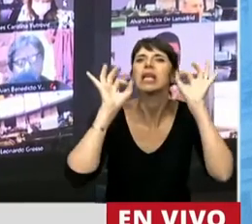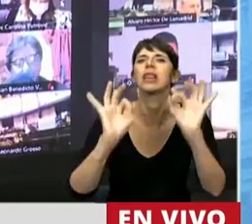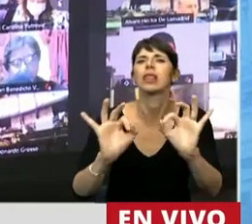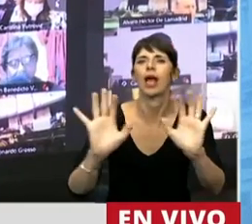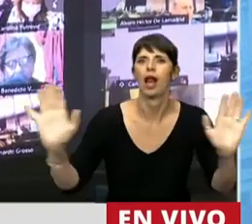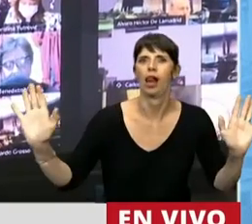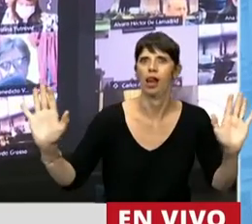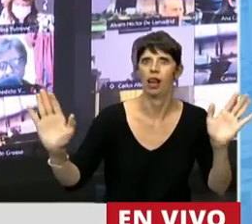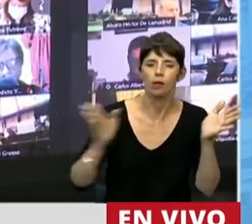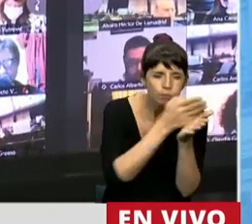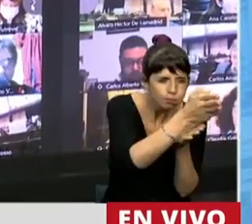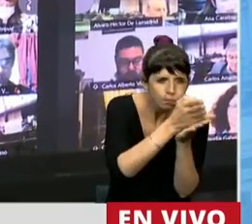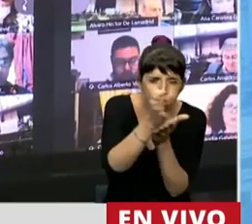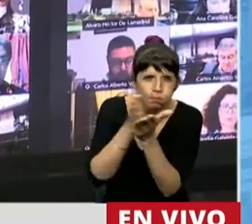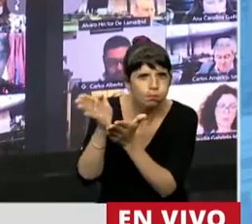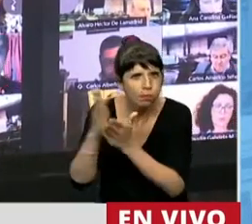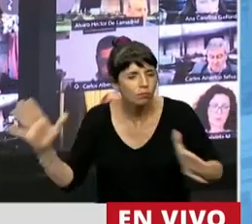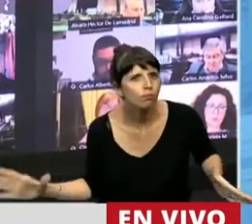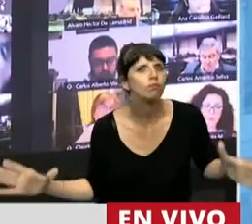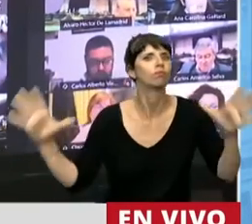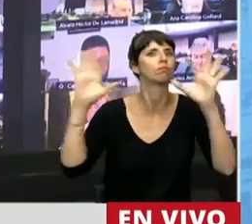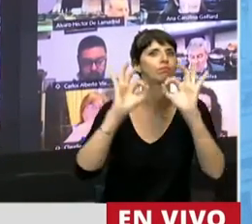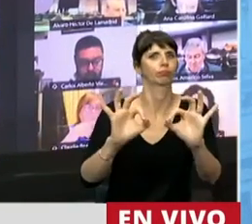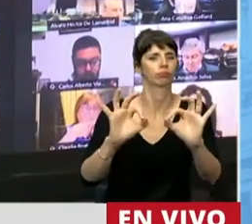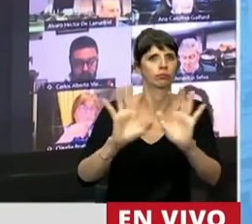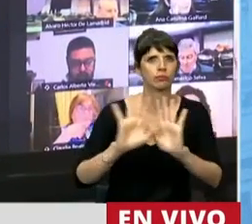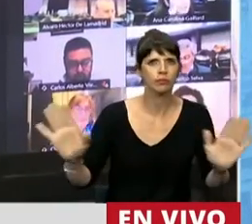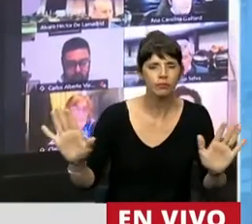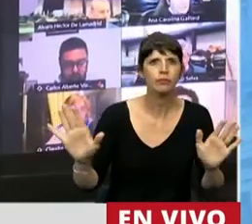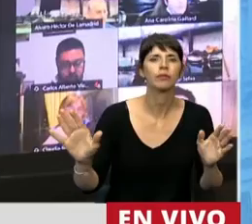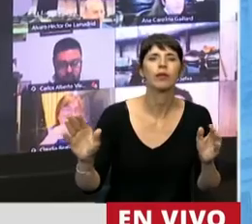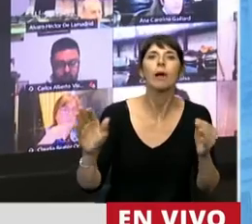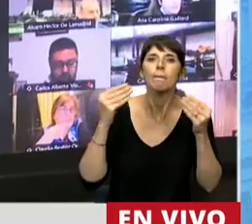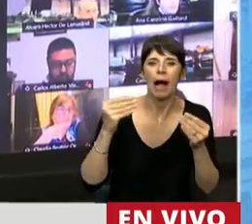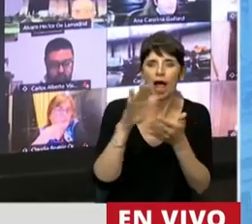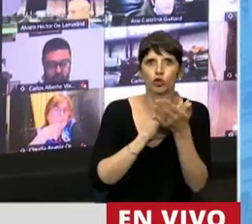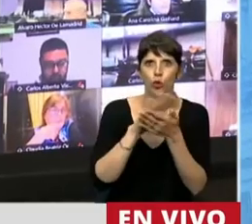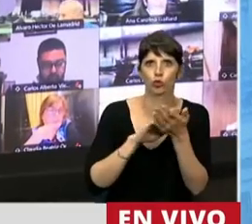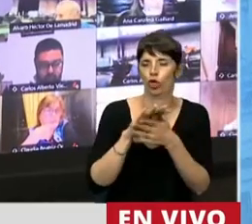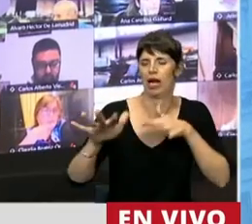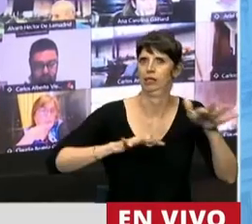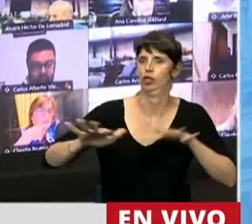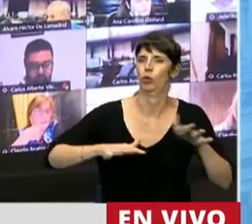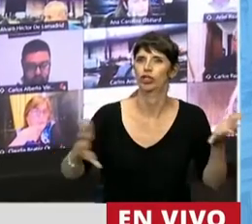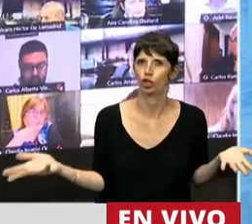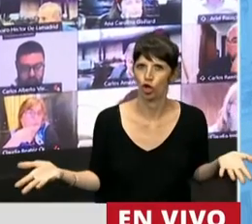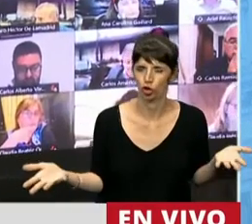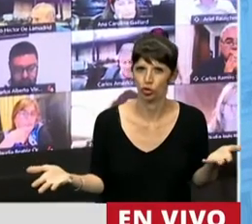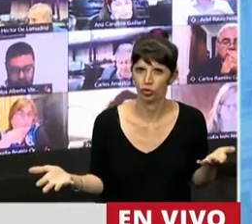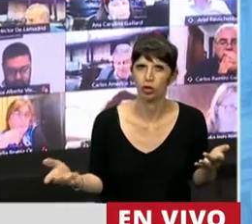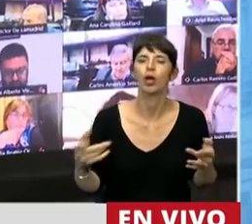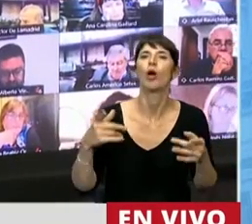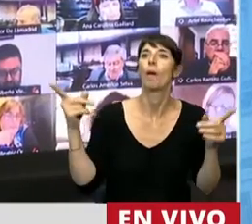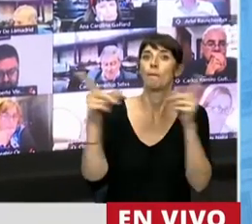cubre todos los frentes para intentar salir o para salir de esta situación, abordando nuevos y